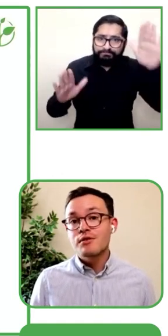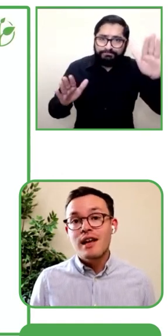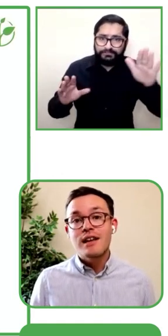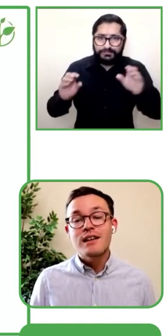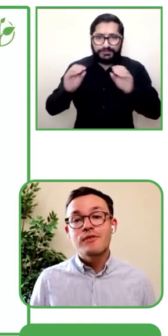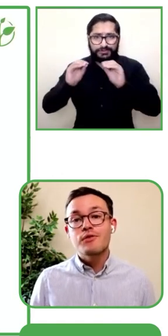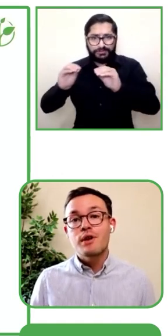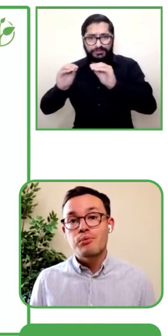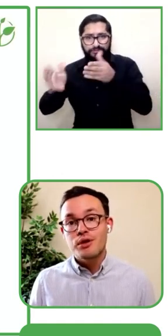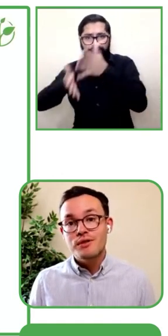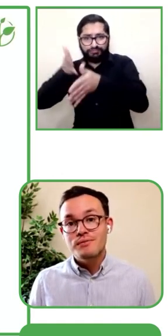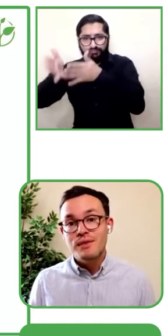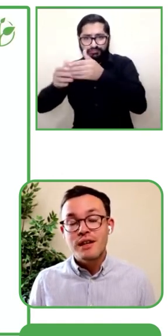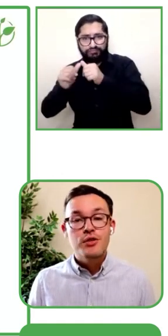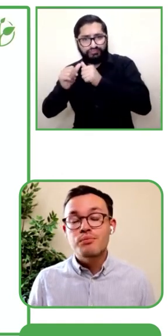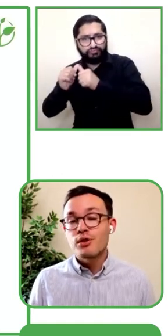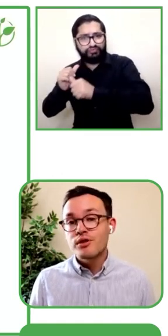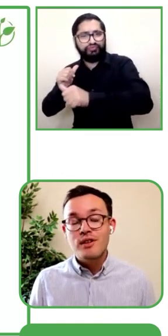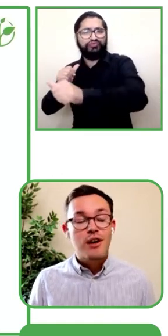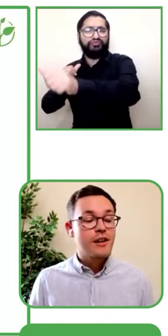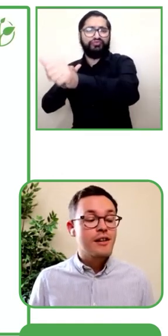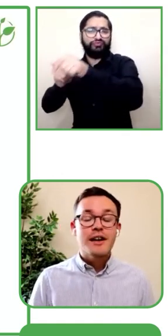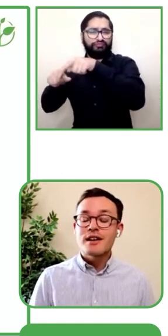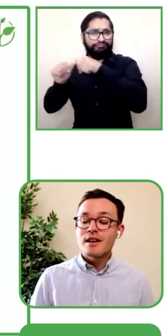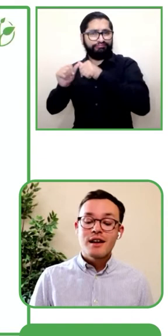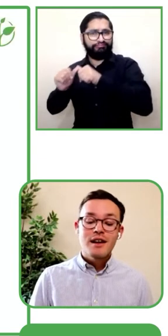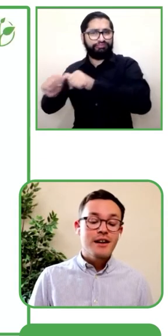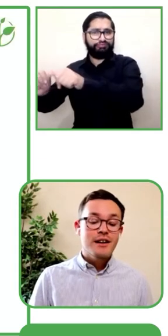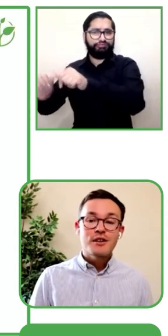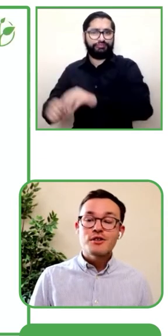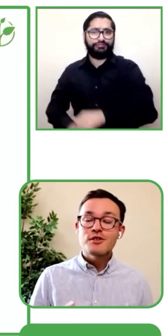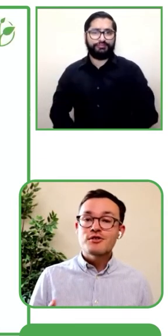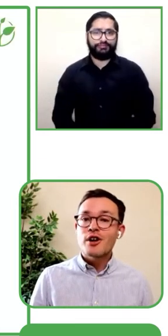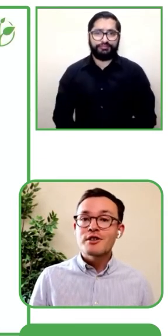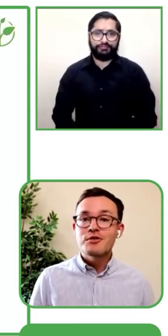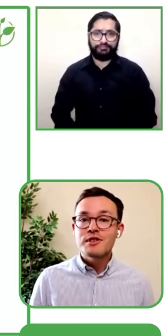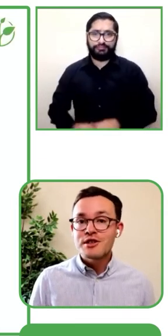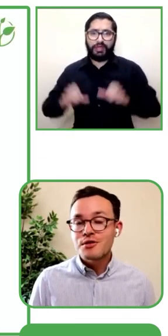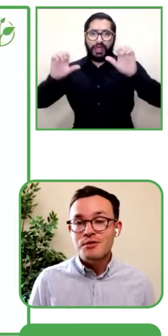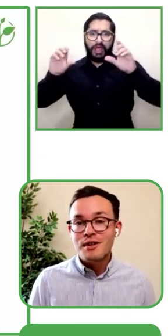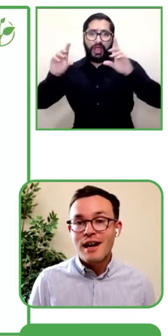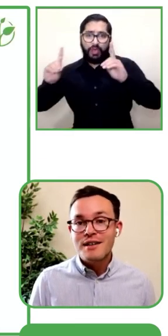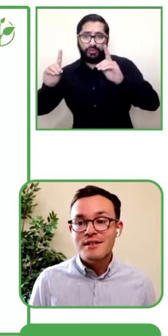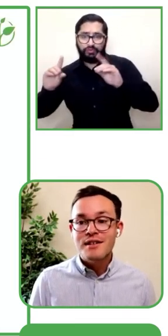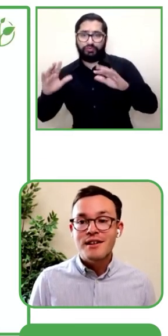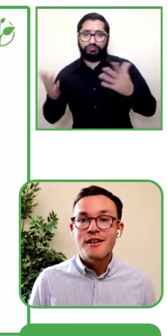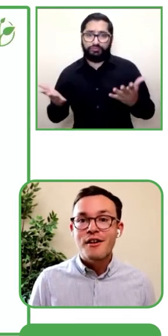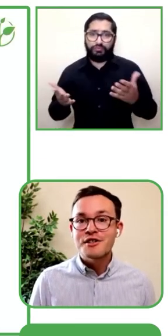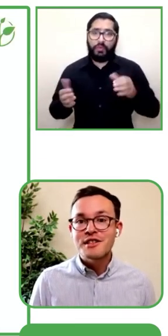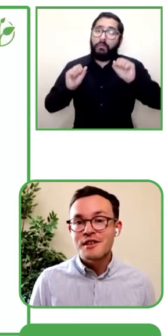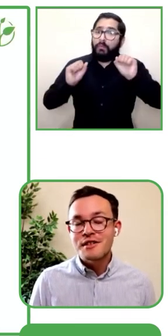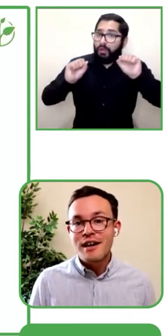les pueden entregar un sustituto, como un libro.